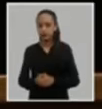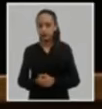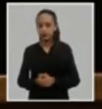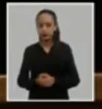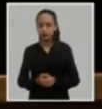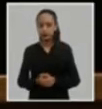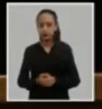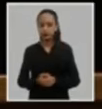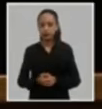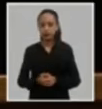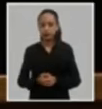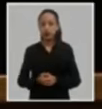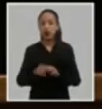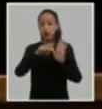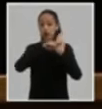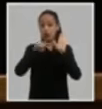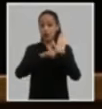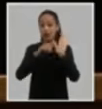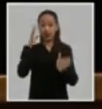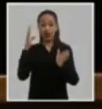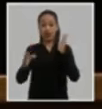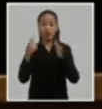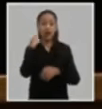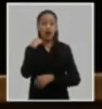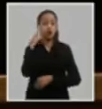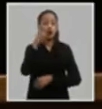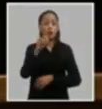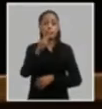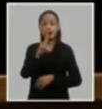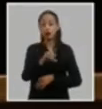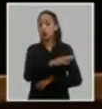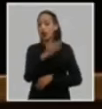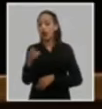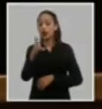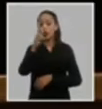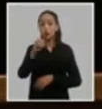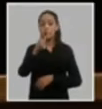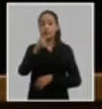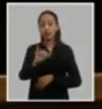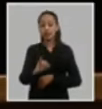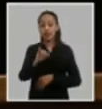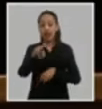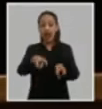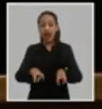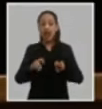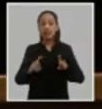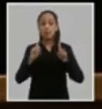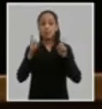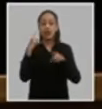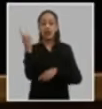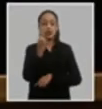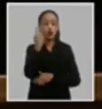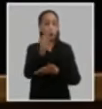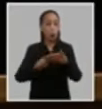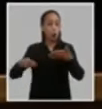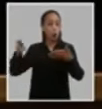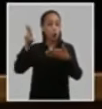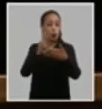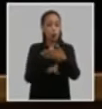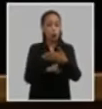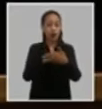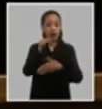actualización de los lineamientos para el periodo 2021-2026 a la asamblea nacional del poder popular